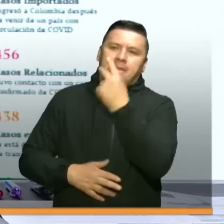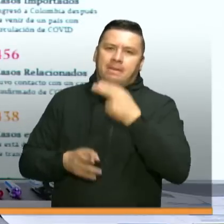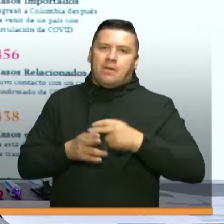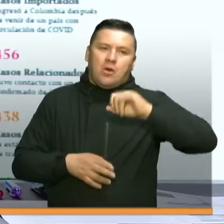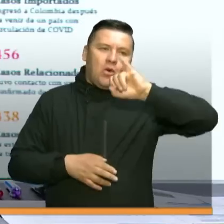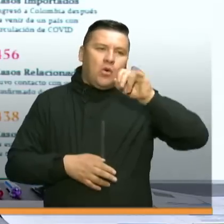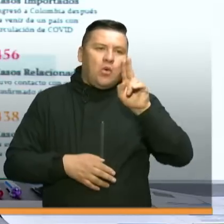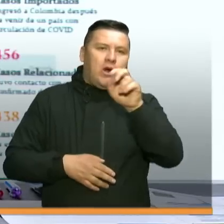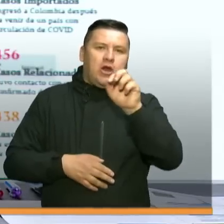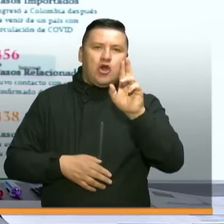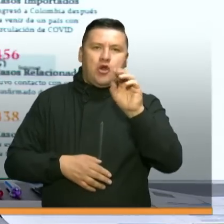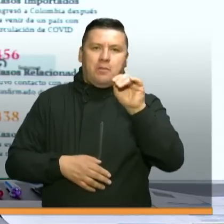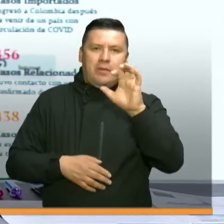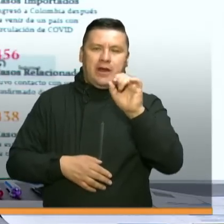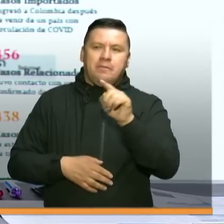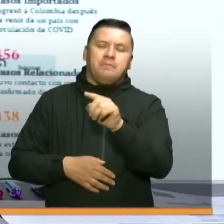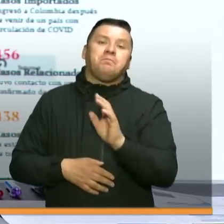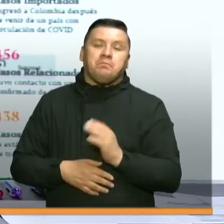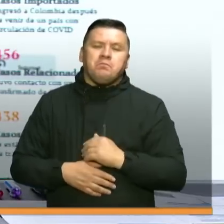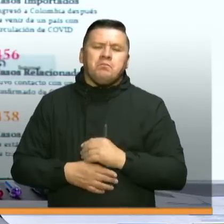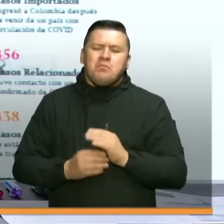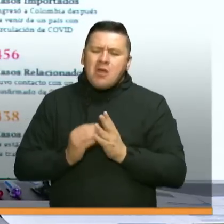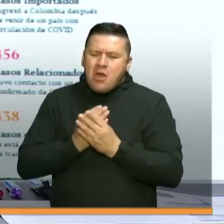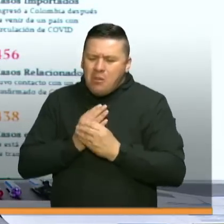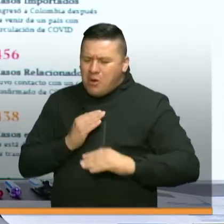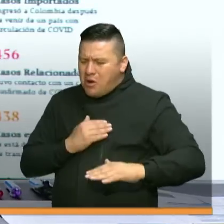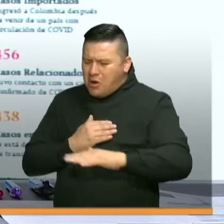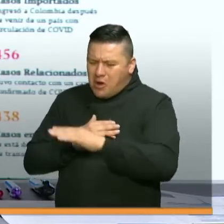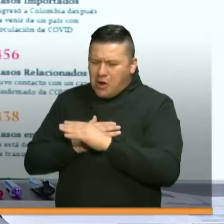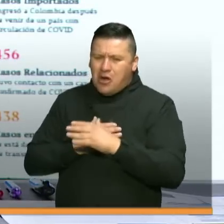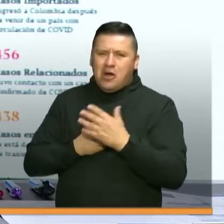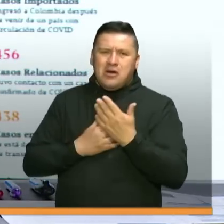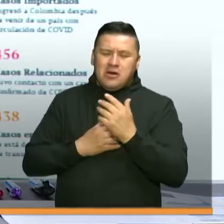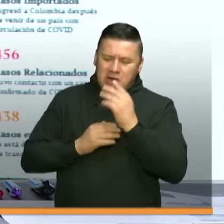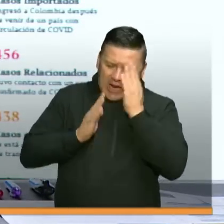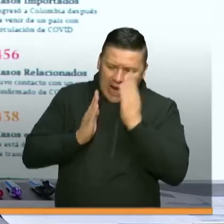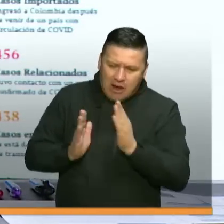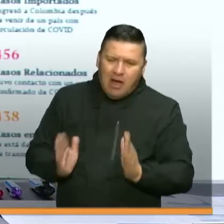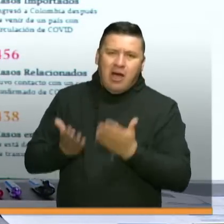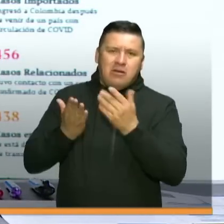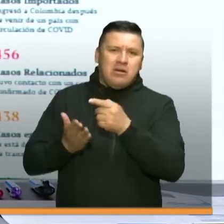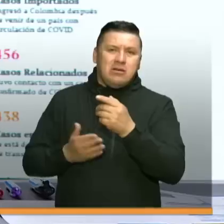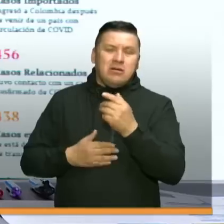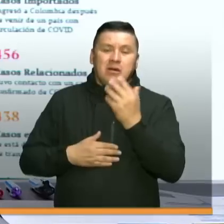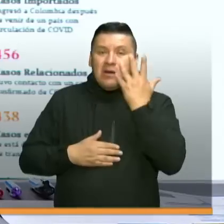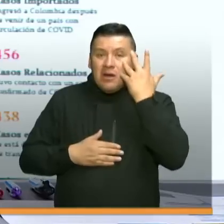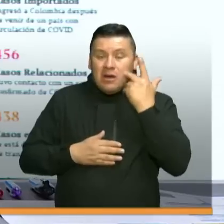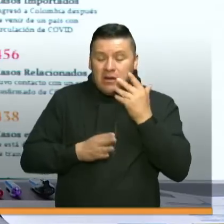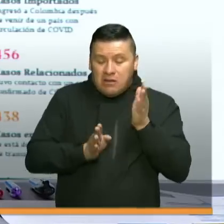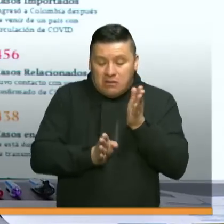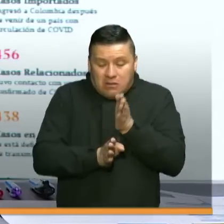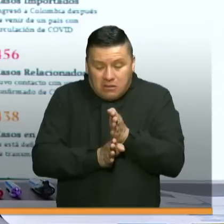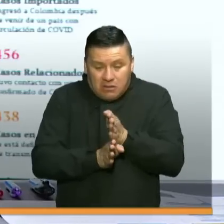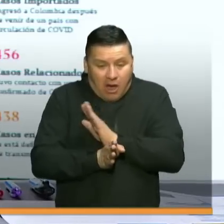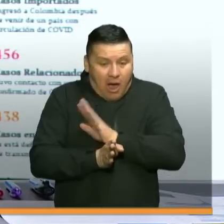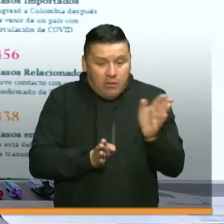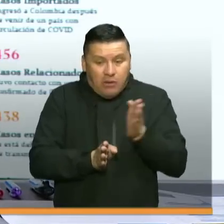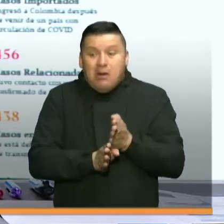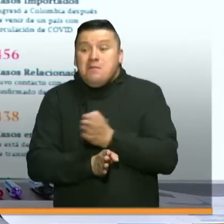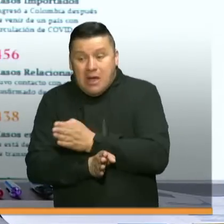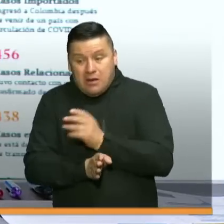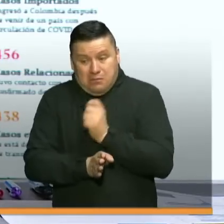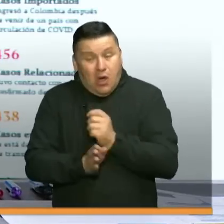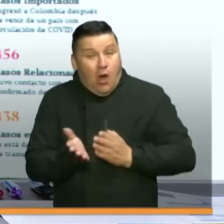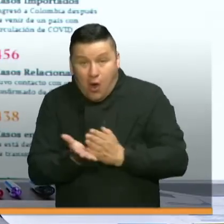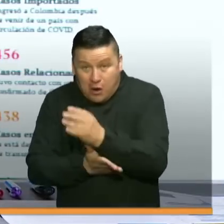Romero, ¿los beneficios para los más vulnerables se van a mantener después de la cuarentena? Yo creo que aquí es importante, Juan,